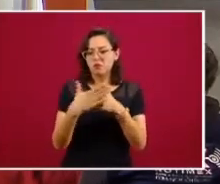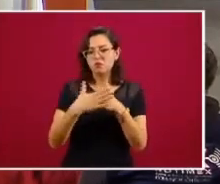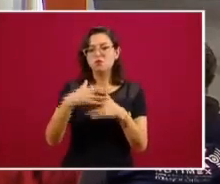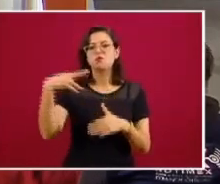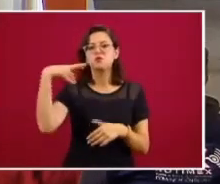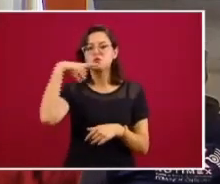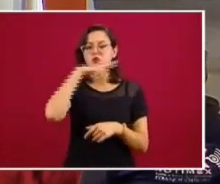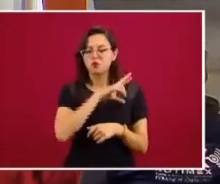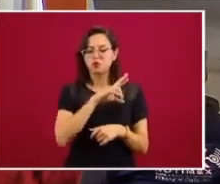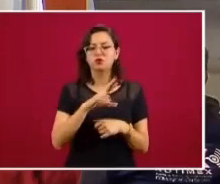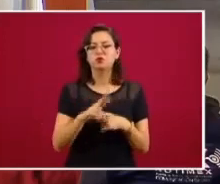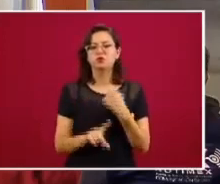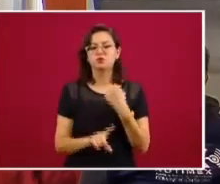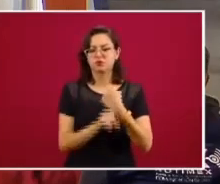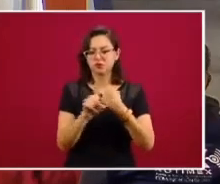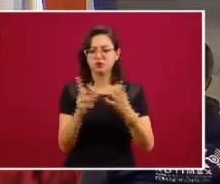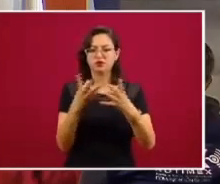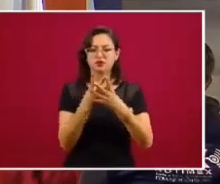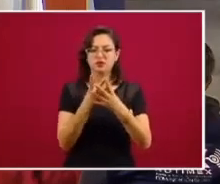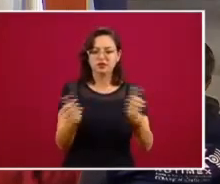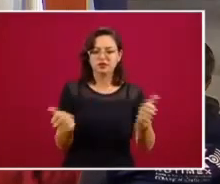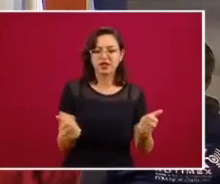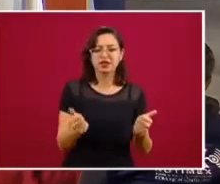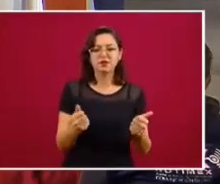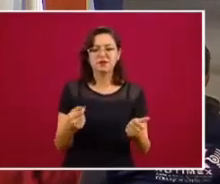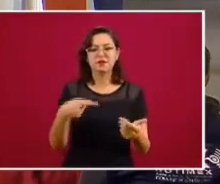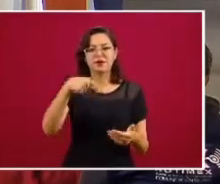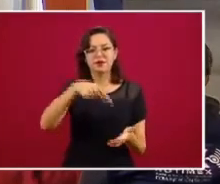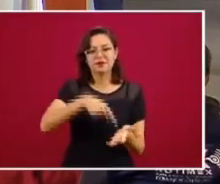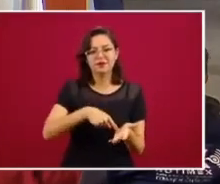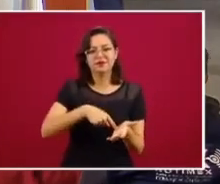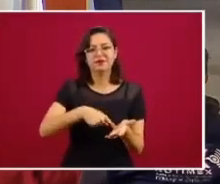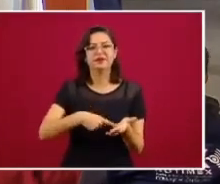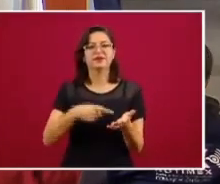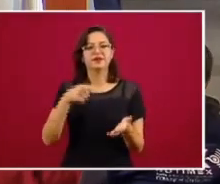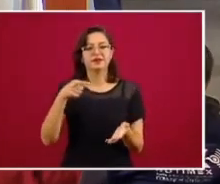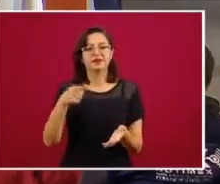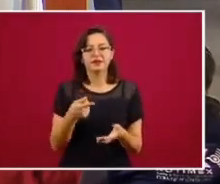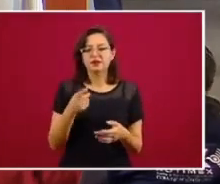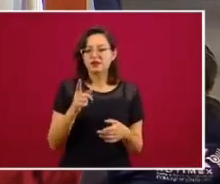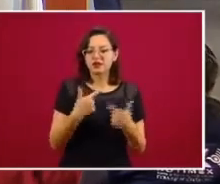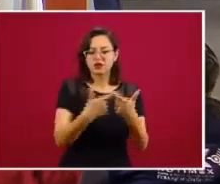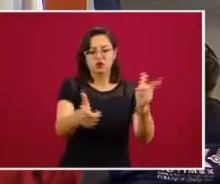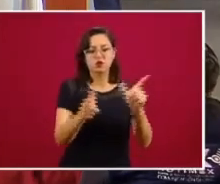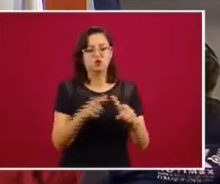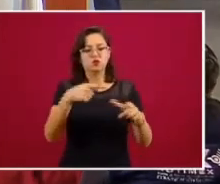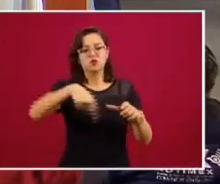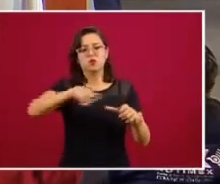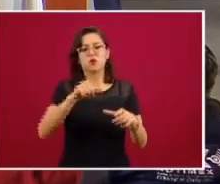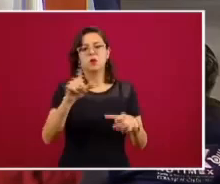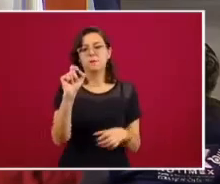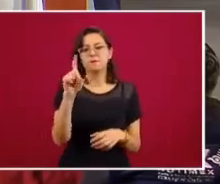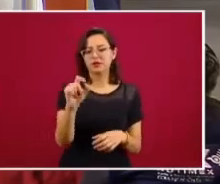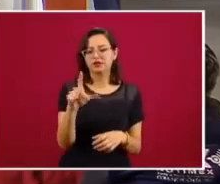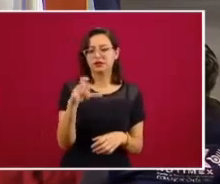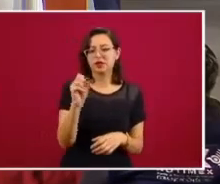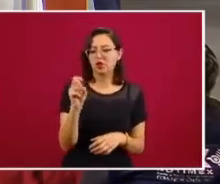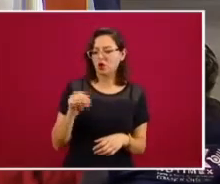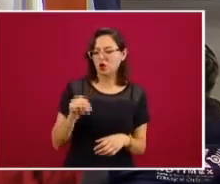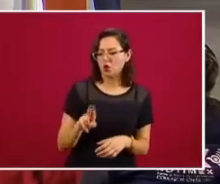solución de la pandemia. Y usted planteó ante el grupo de los 20 que la ONU se meta